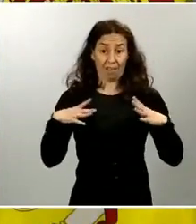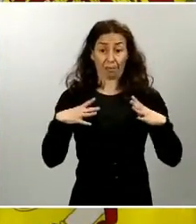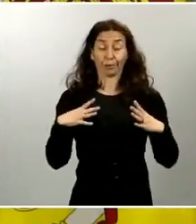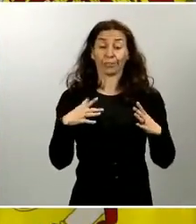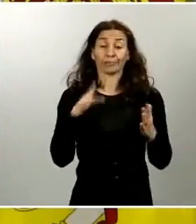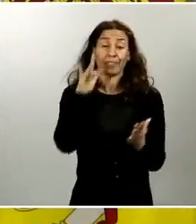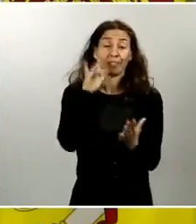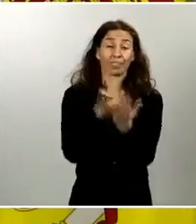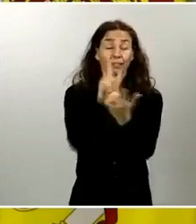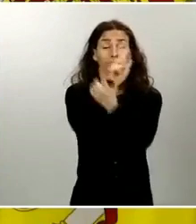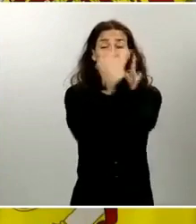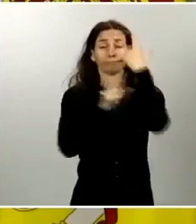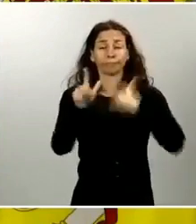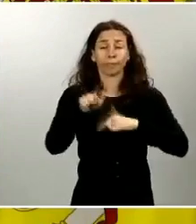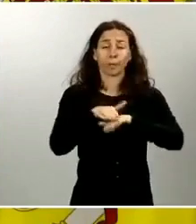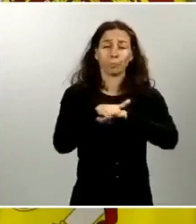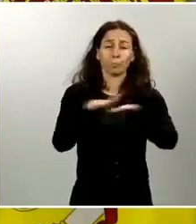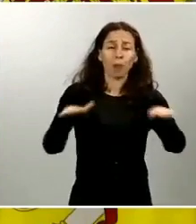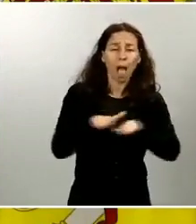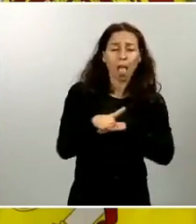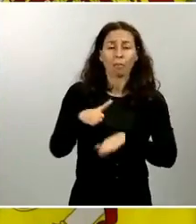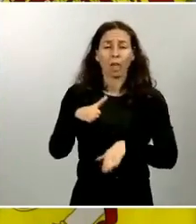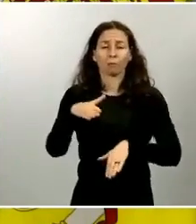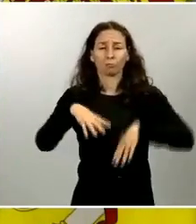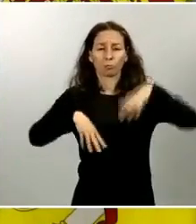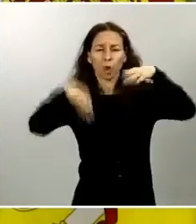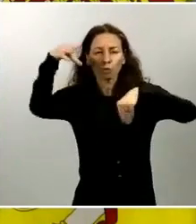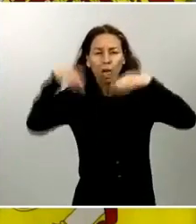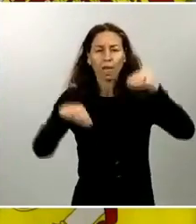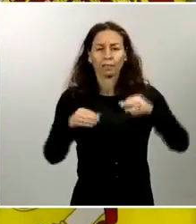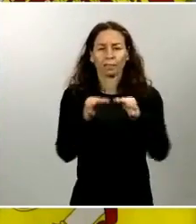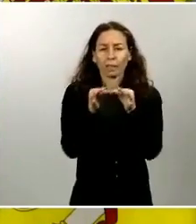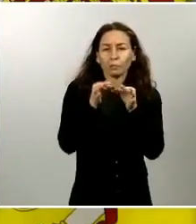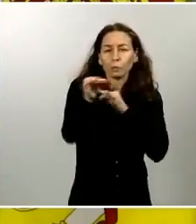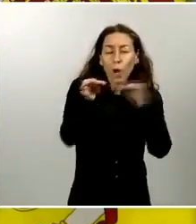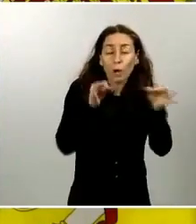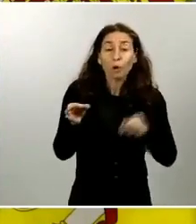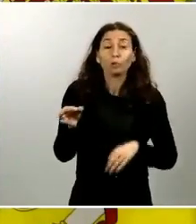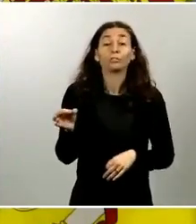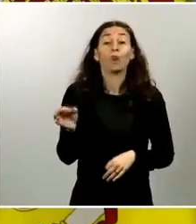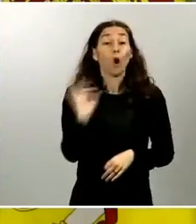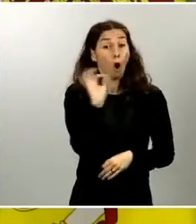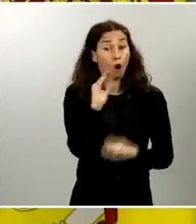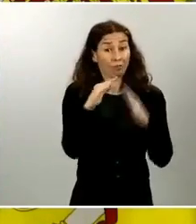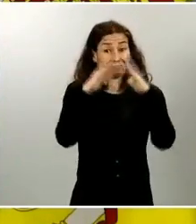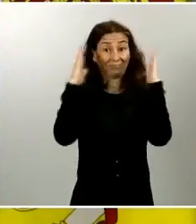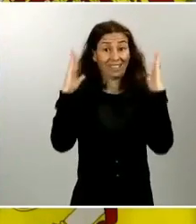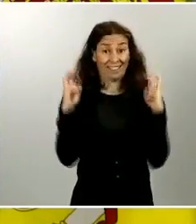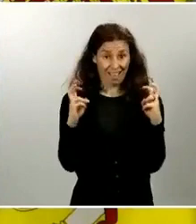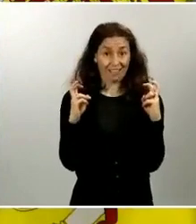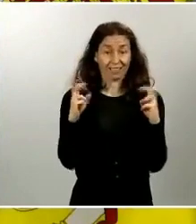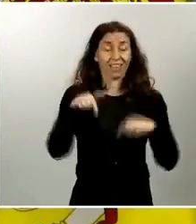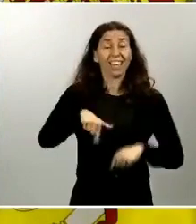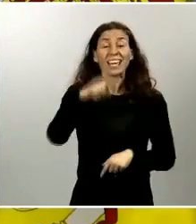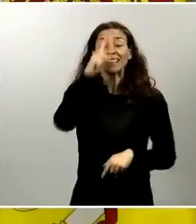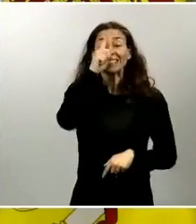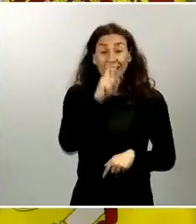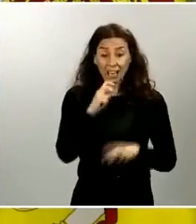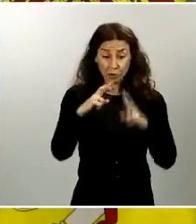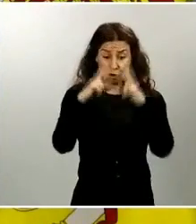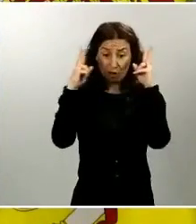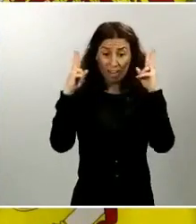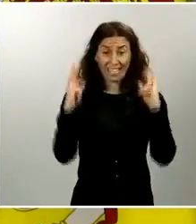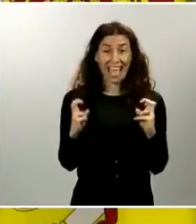playa para viajar a la montaña para ir al pueblo o para quedarse en casa pero este año quedarse en casa no es una